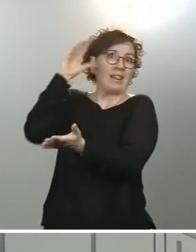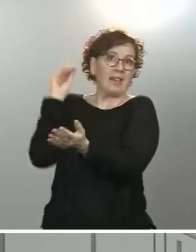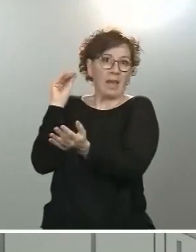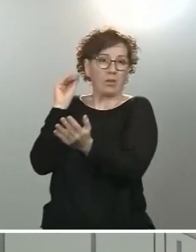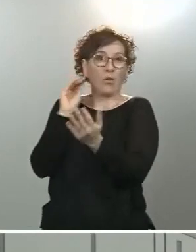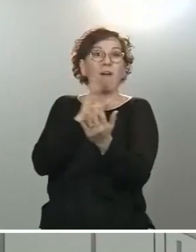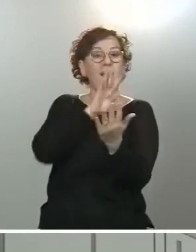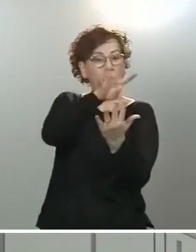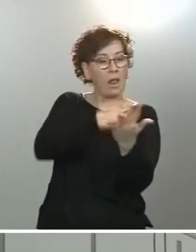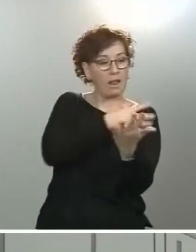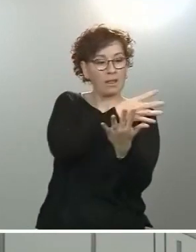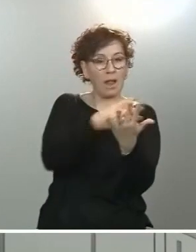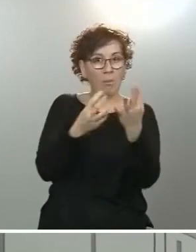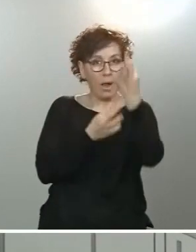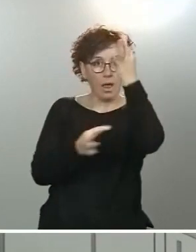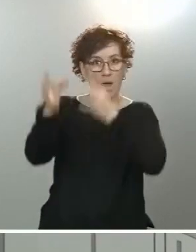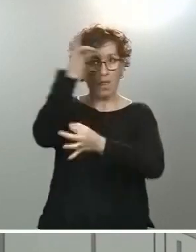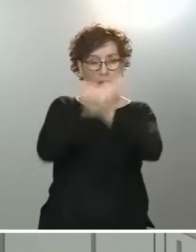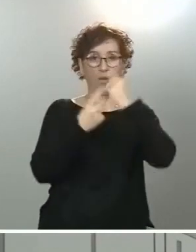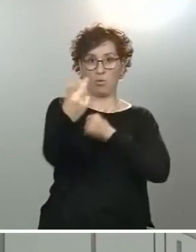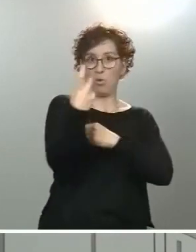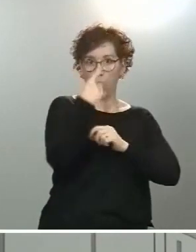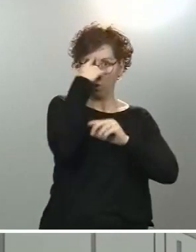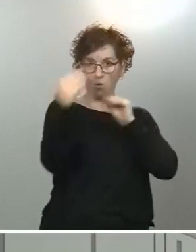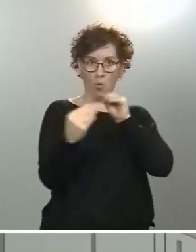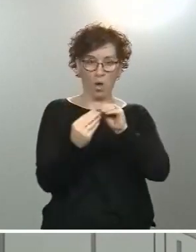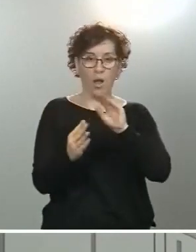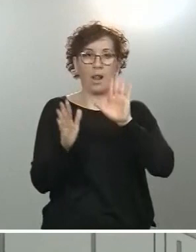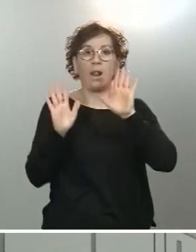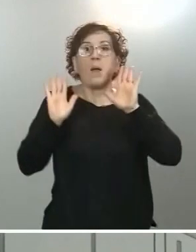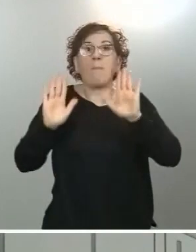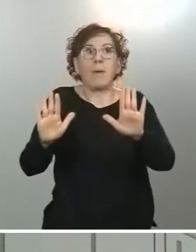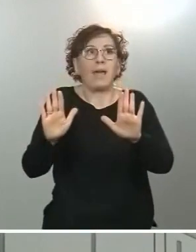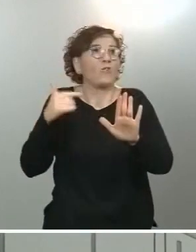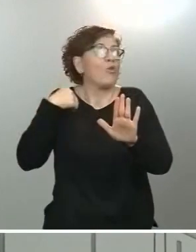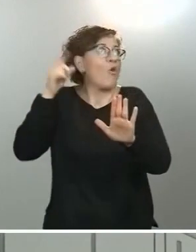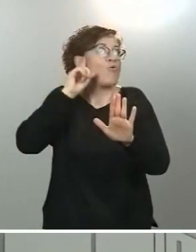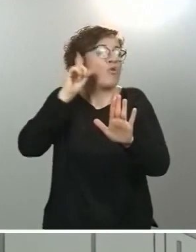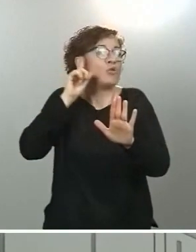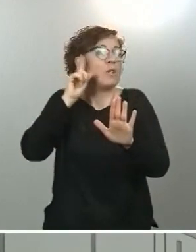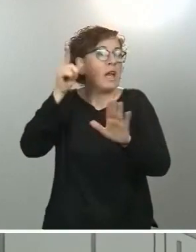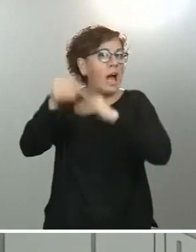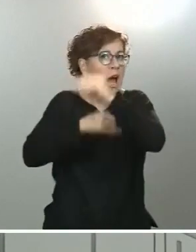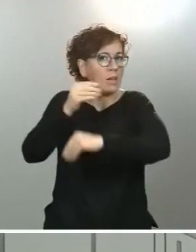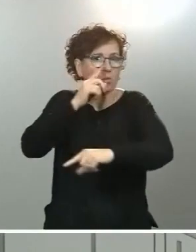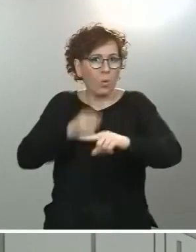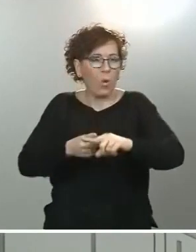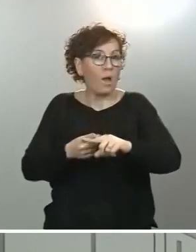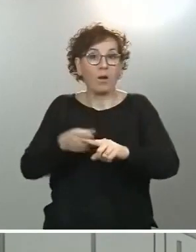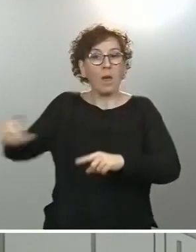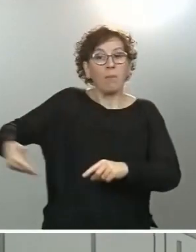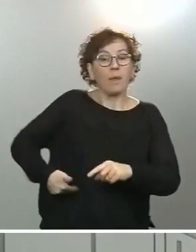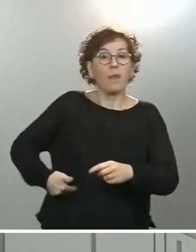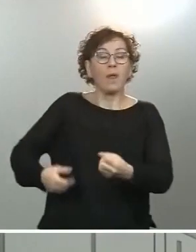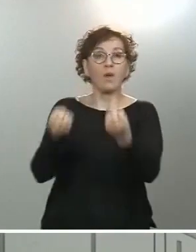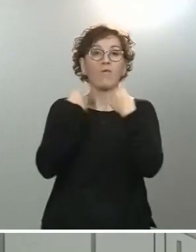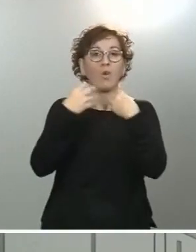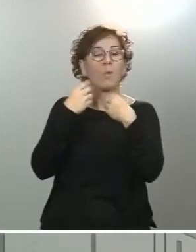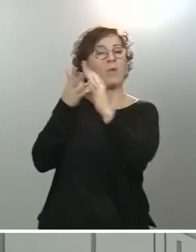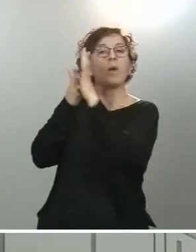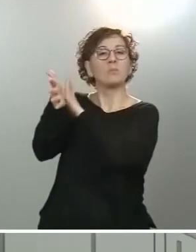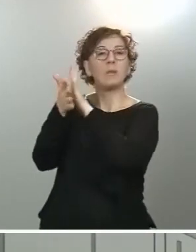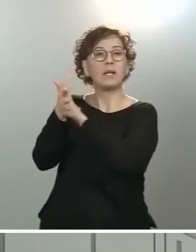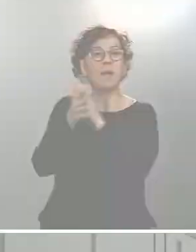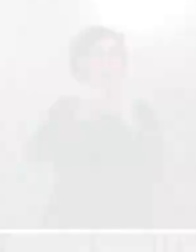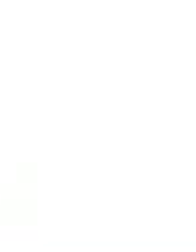serologías y PCRs. Pero la verdad es que no tenemos certeras. Ha pedido información a la OCDE para que nos explique cómo han generado esa gráfica.